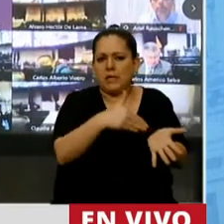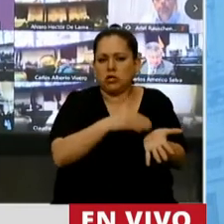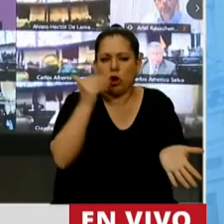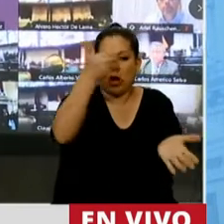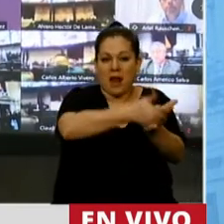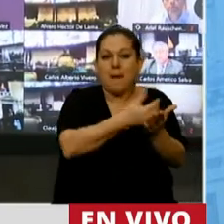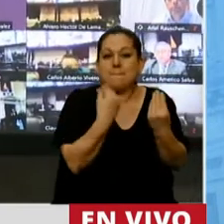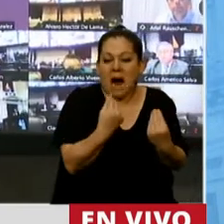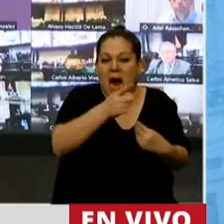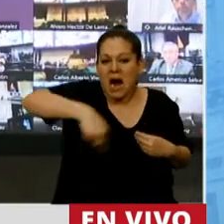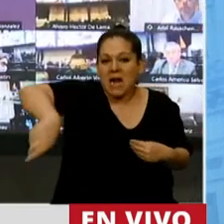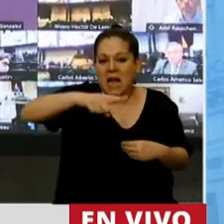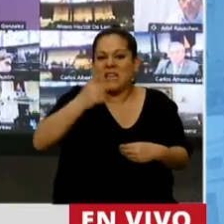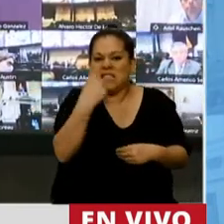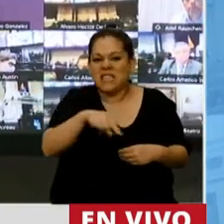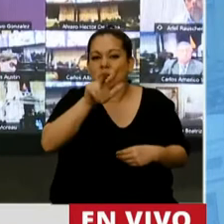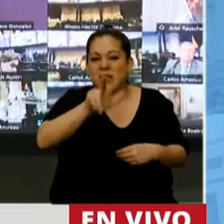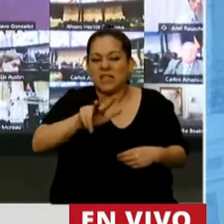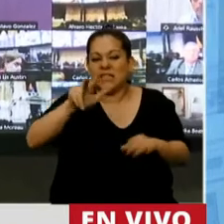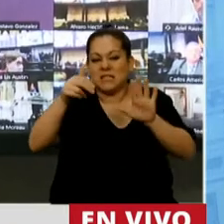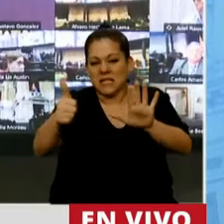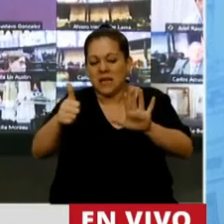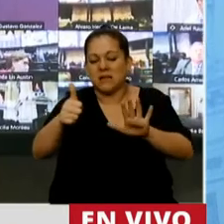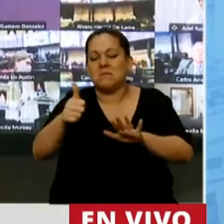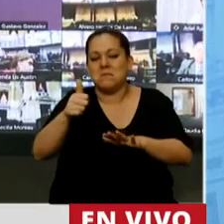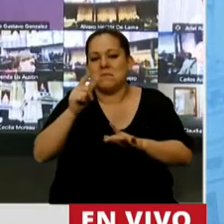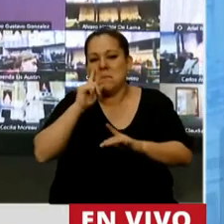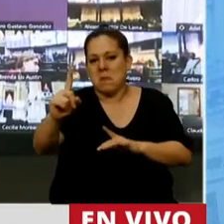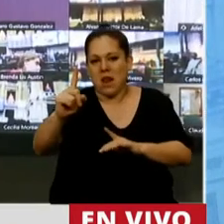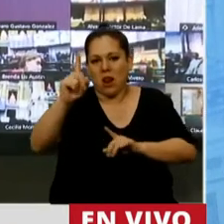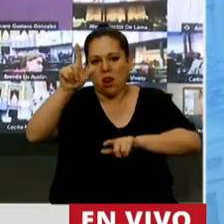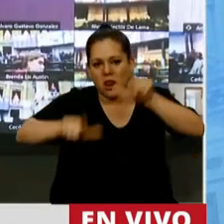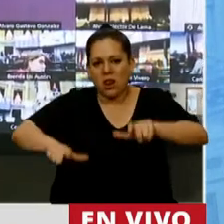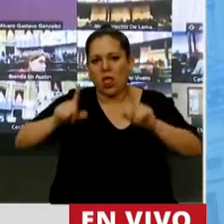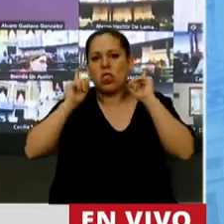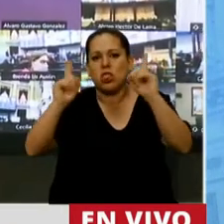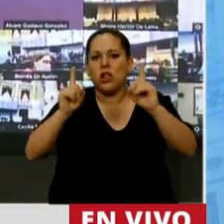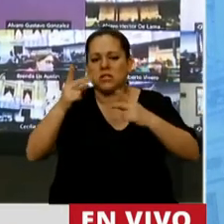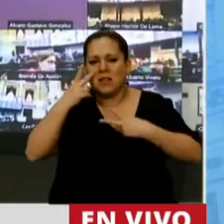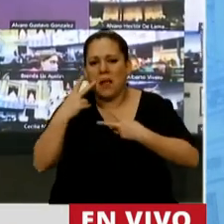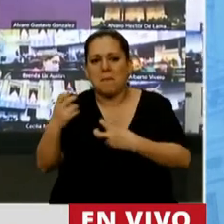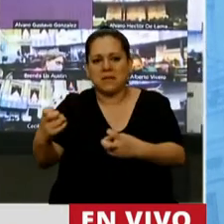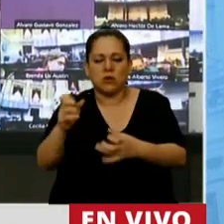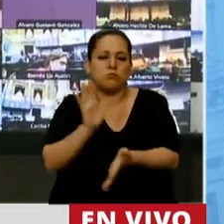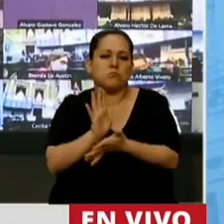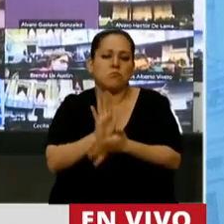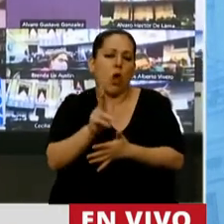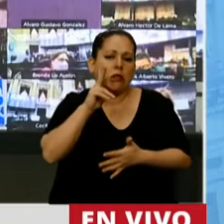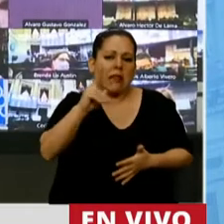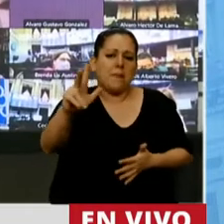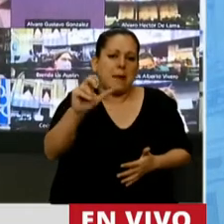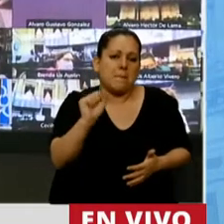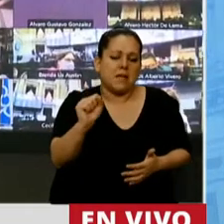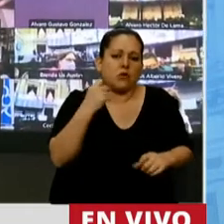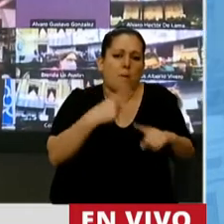más de 135.000 docentes e investigadores, va a significar 3.000 pesos por